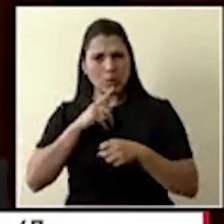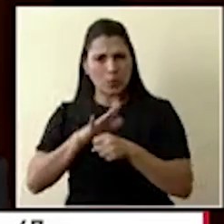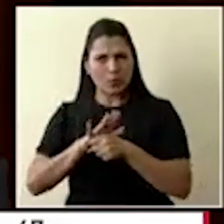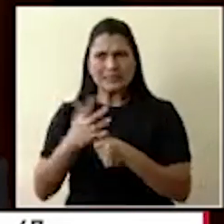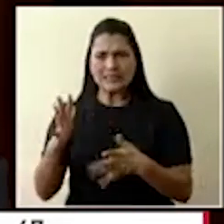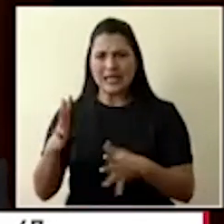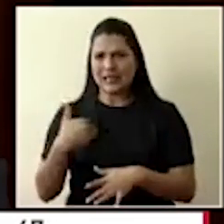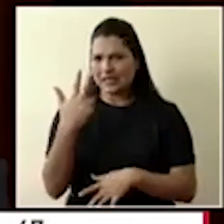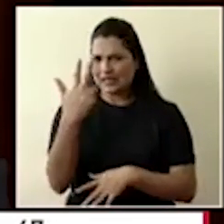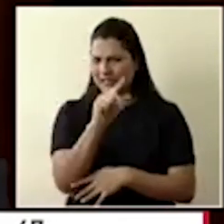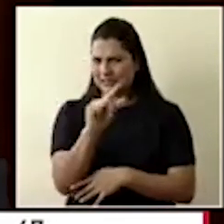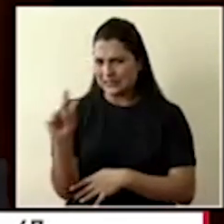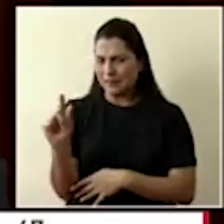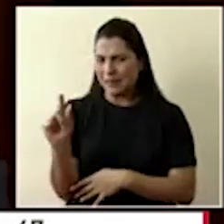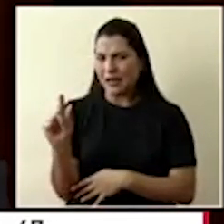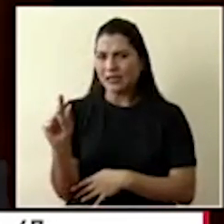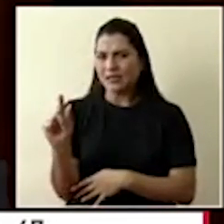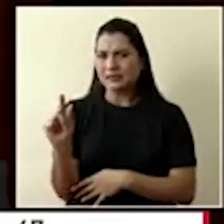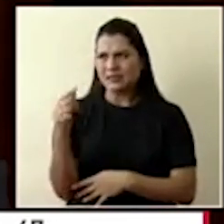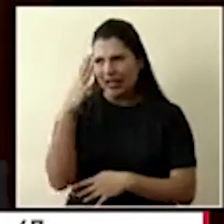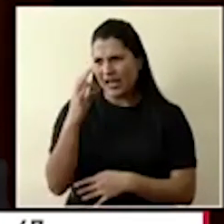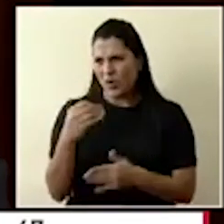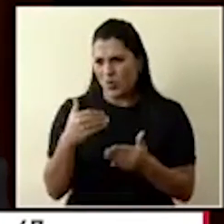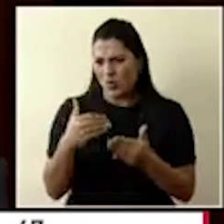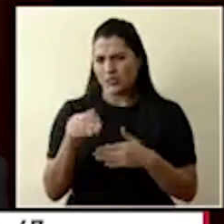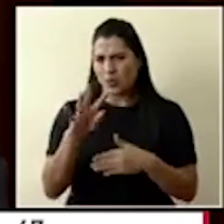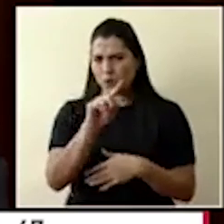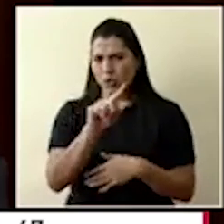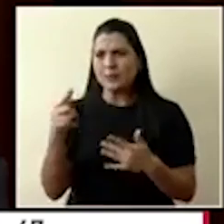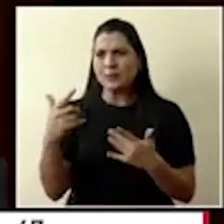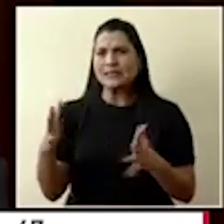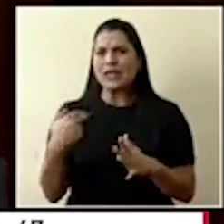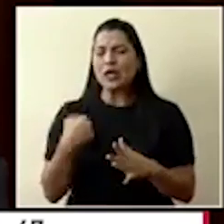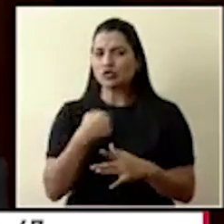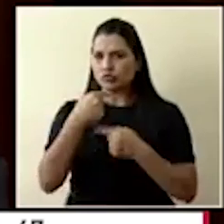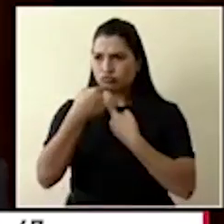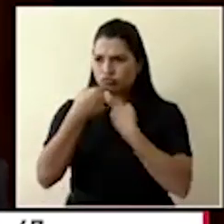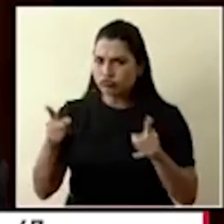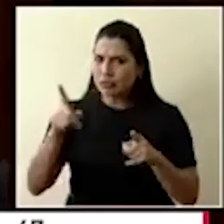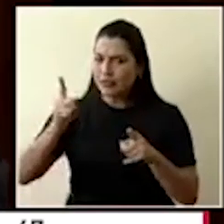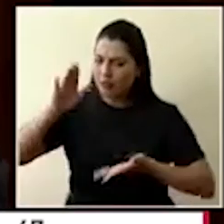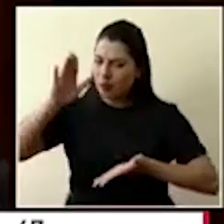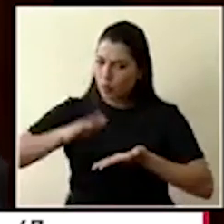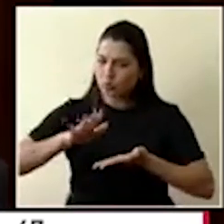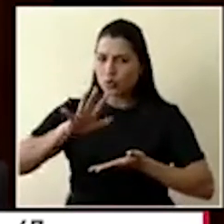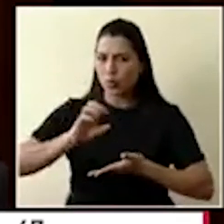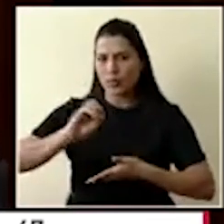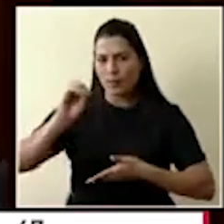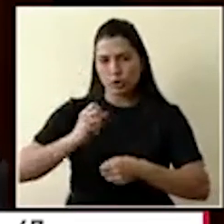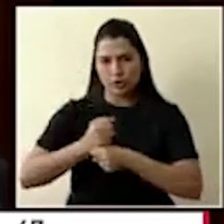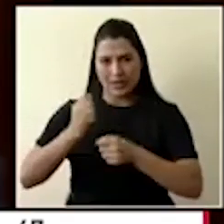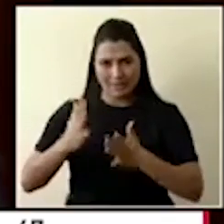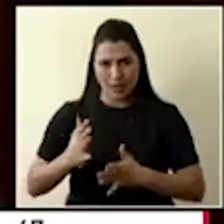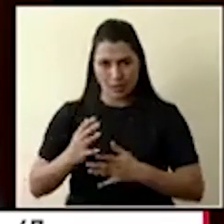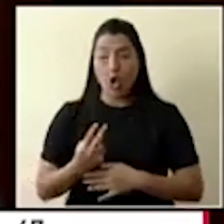semanas que emitimos esa medida, posiblemente ya casi que cuatro semanas, y en caso específico de los dos call centers, no me voy a referir a cuál